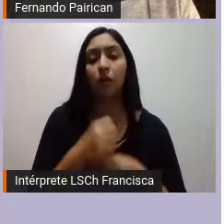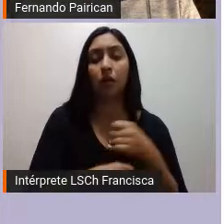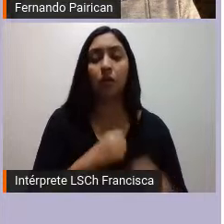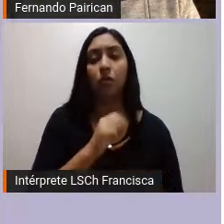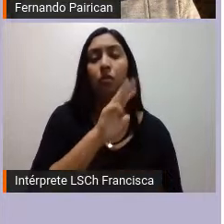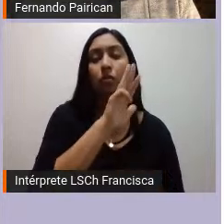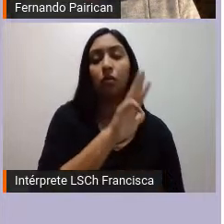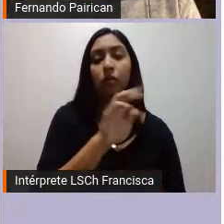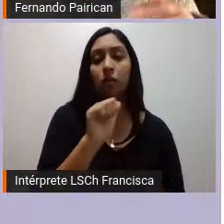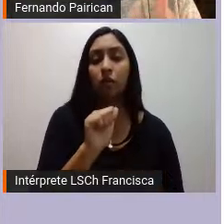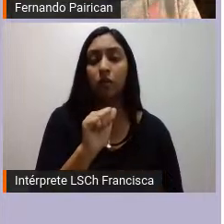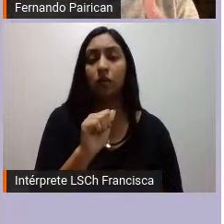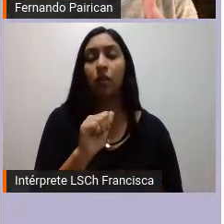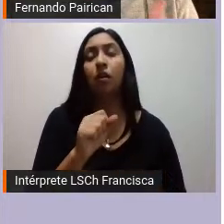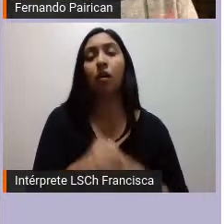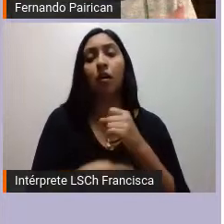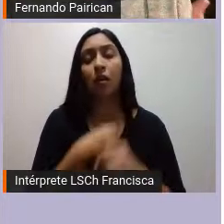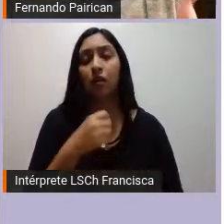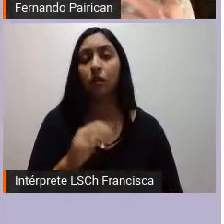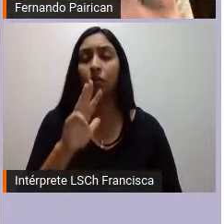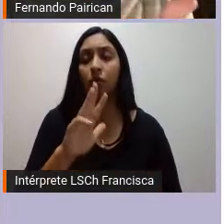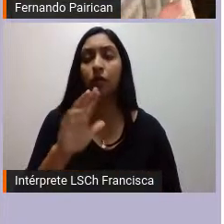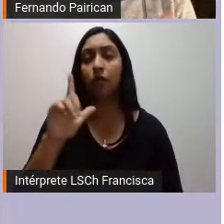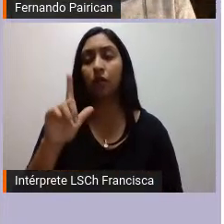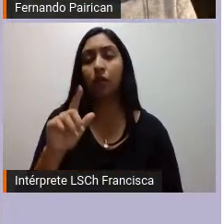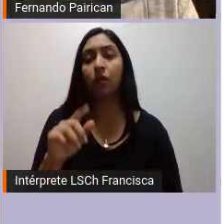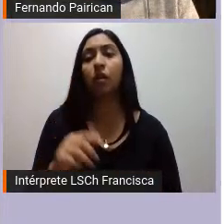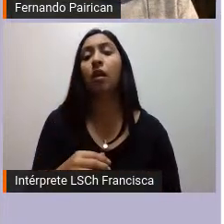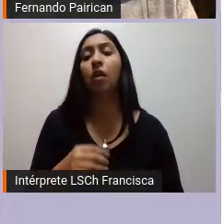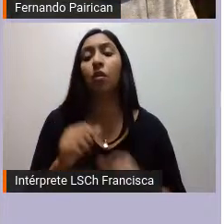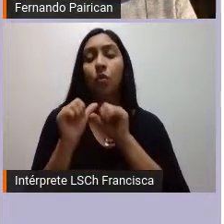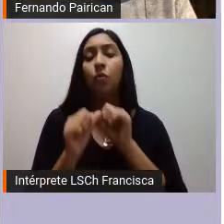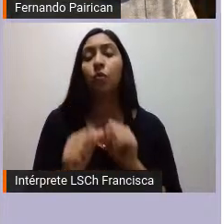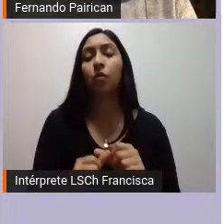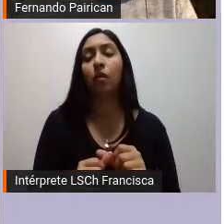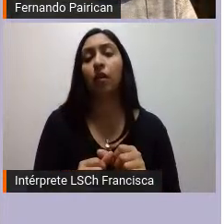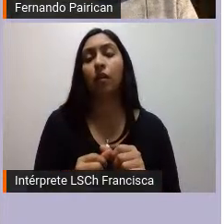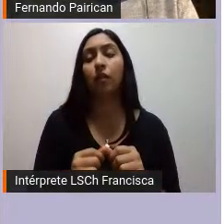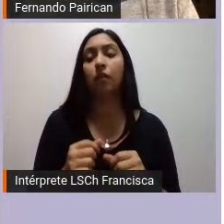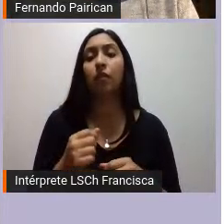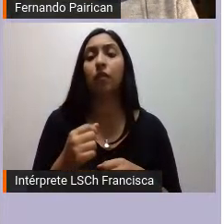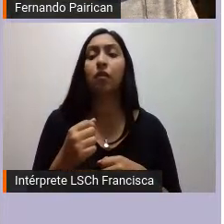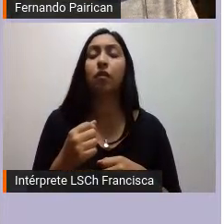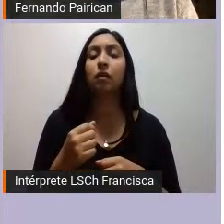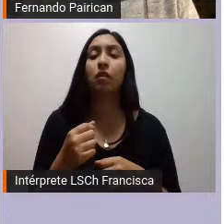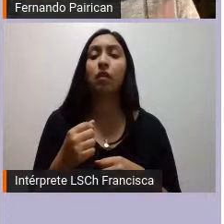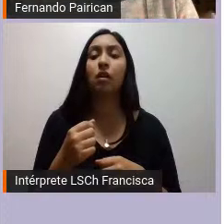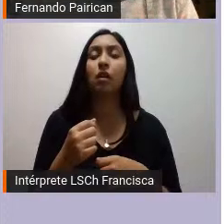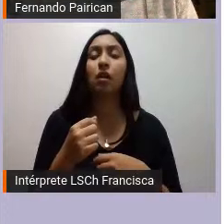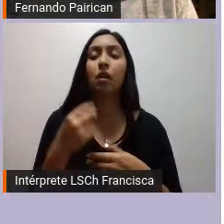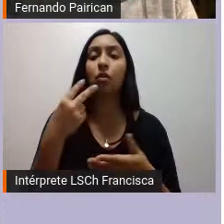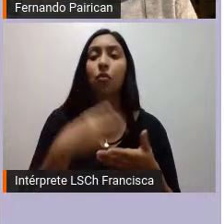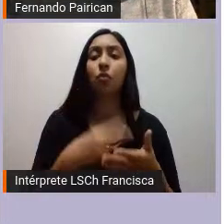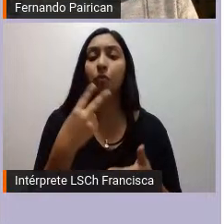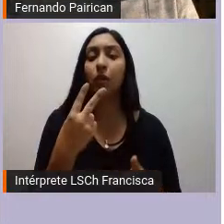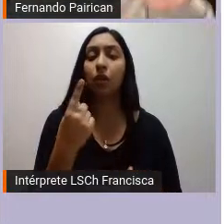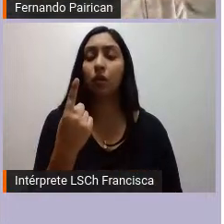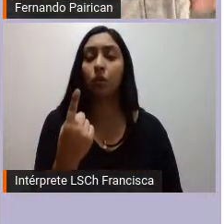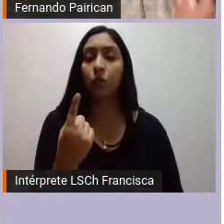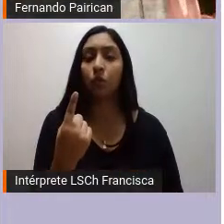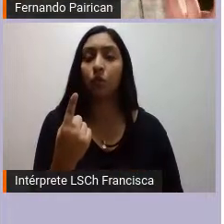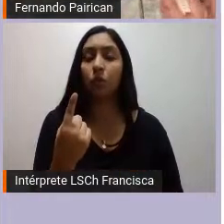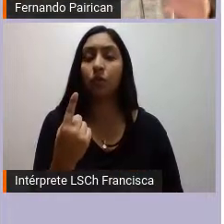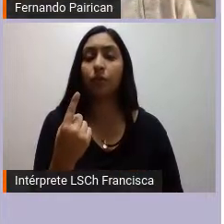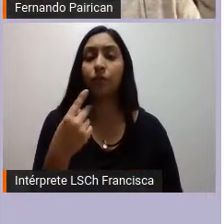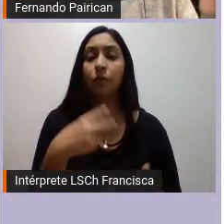comienza el año 2001 ya claramente a marcarse lo que podría ser parte de la actual organización que es el concepto del huaychafe en este